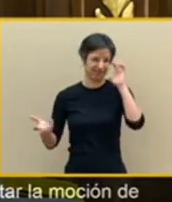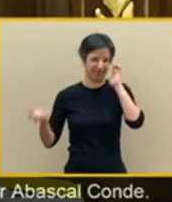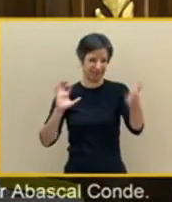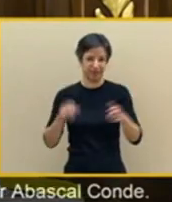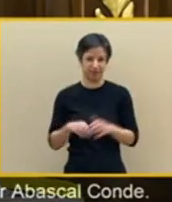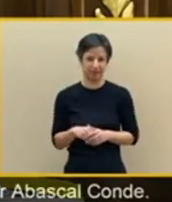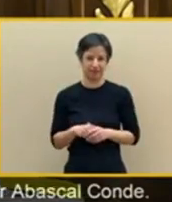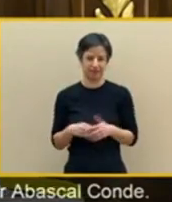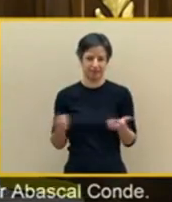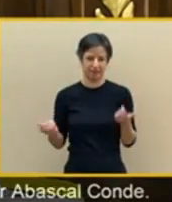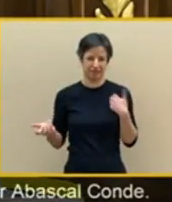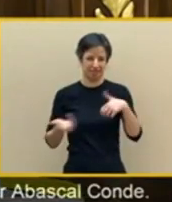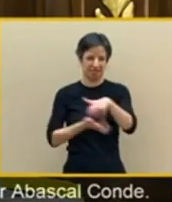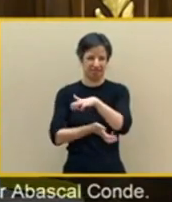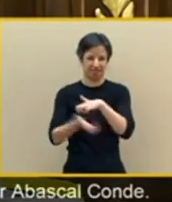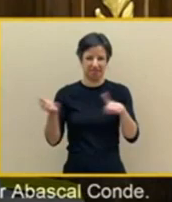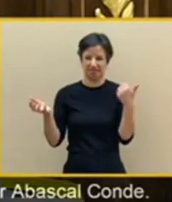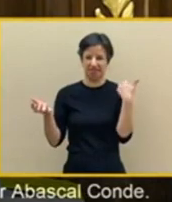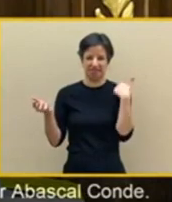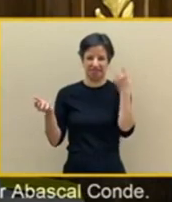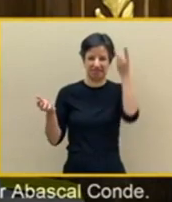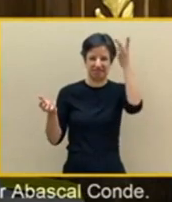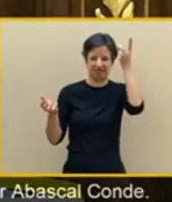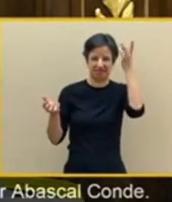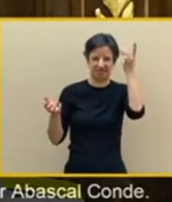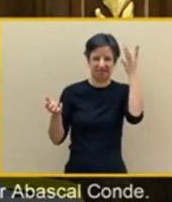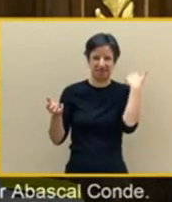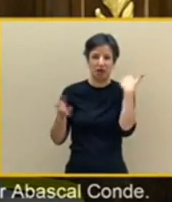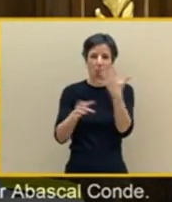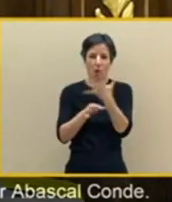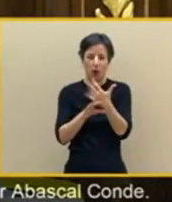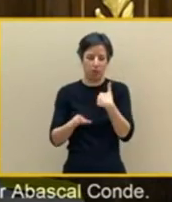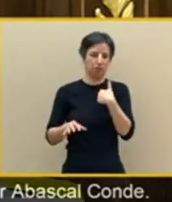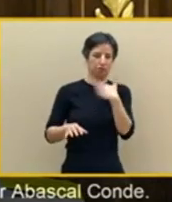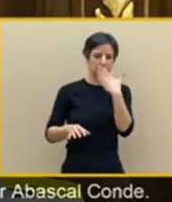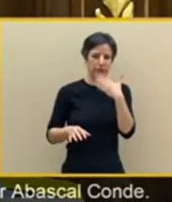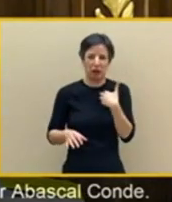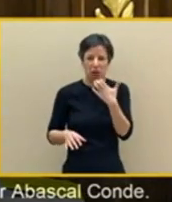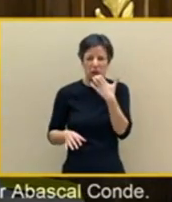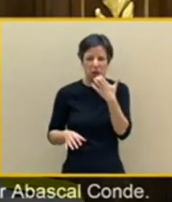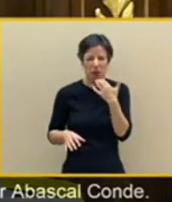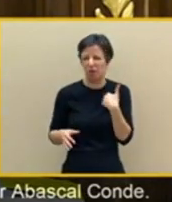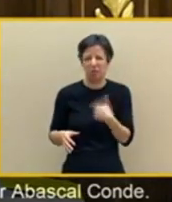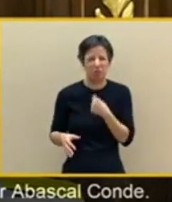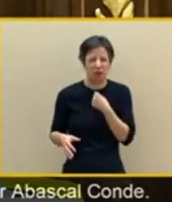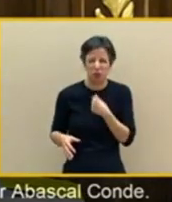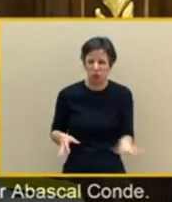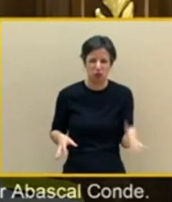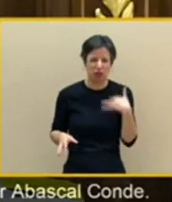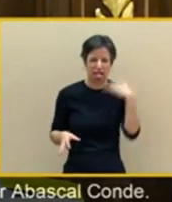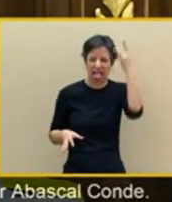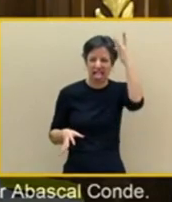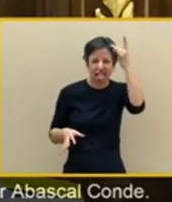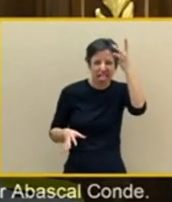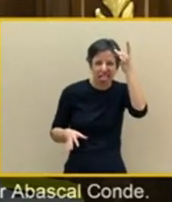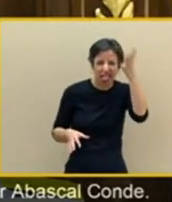¿cómo se llama? el el proponiente el futurible Ramón candidato? no ¿cómo es el nombre? ¿el futurible?